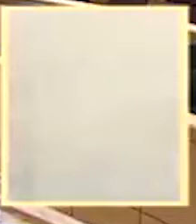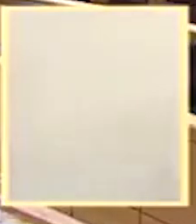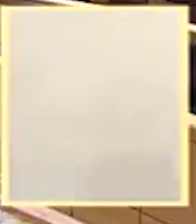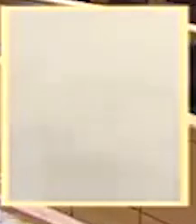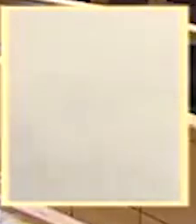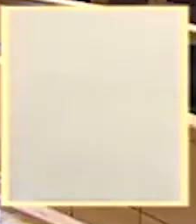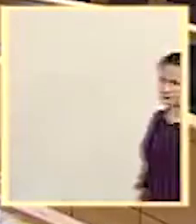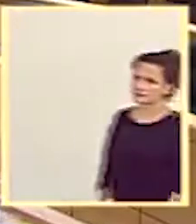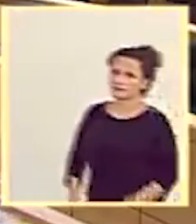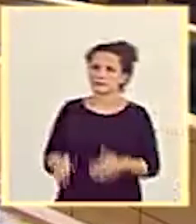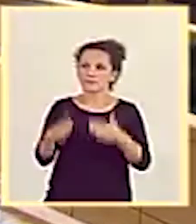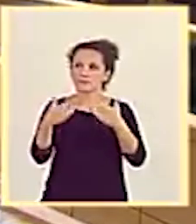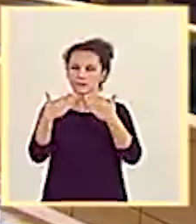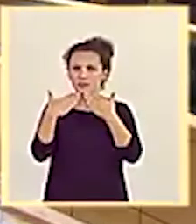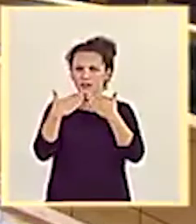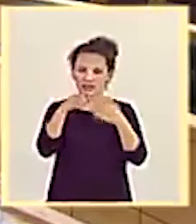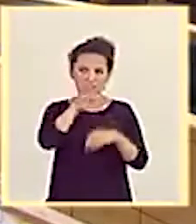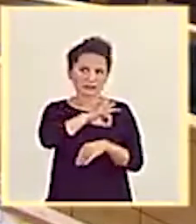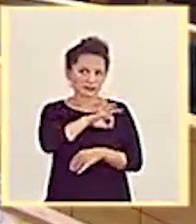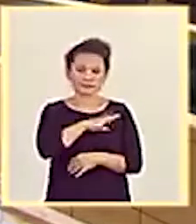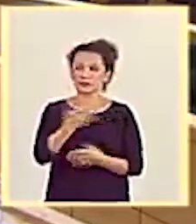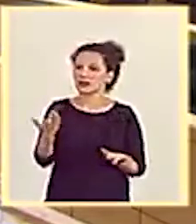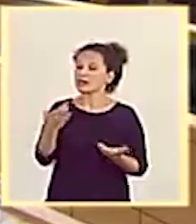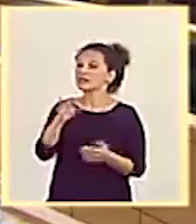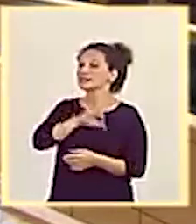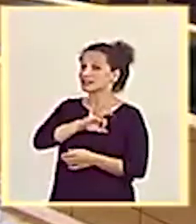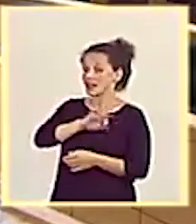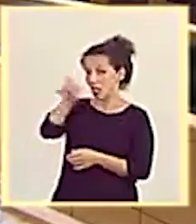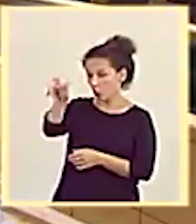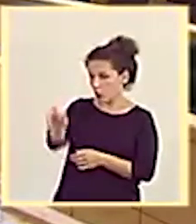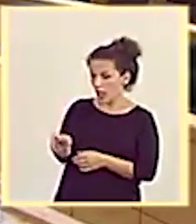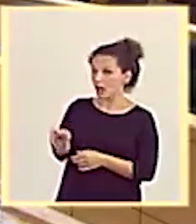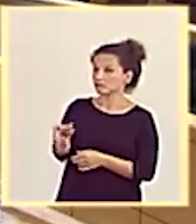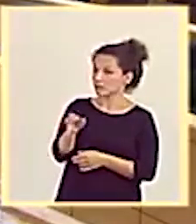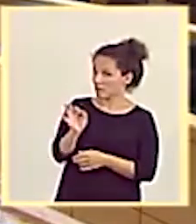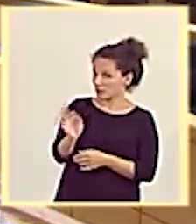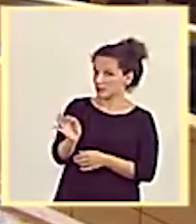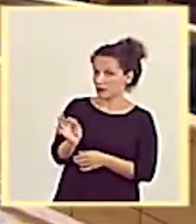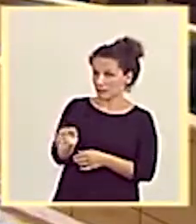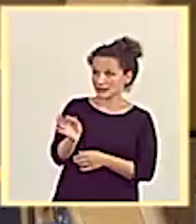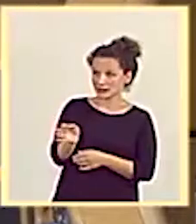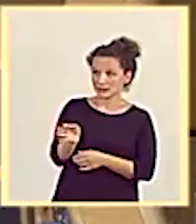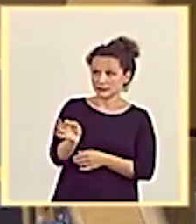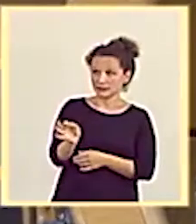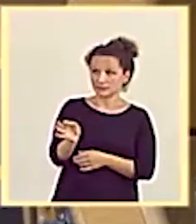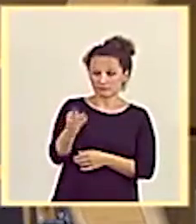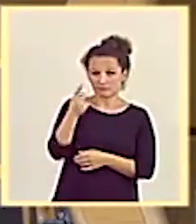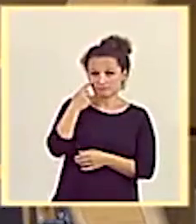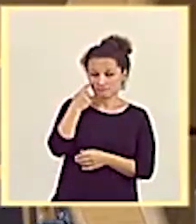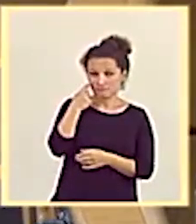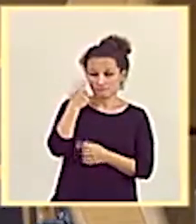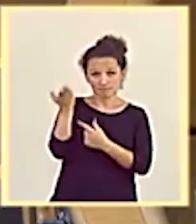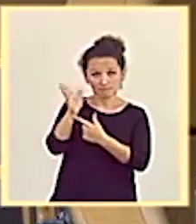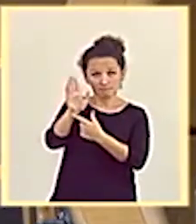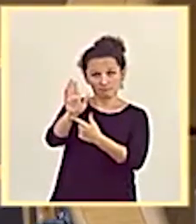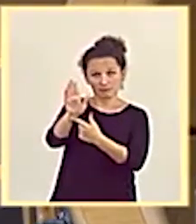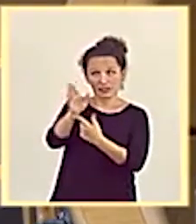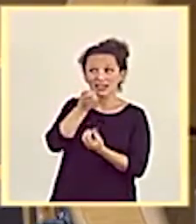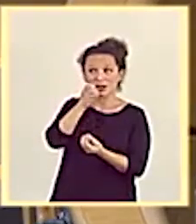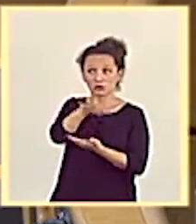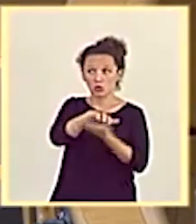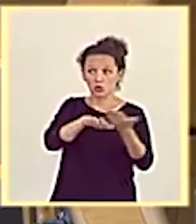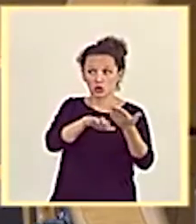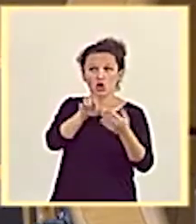Señor Ministro. Señor Adorno, efectivamente, aquí tengo yo la resolución, la recomendación número